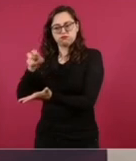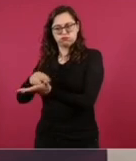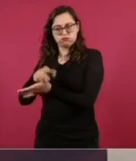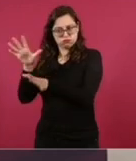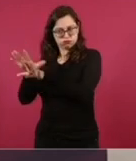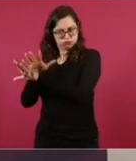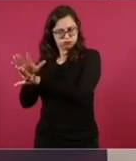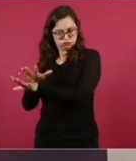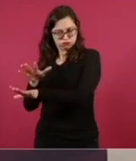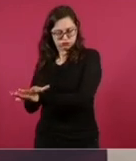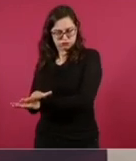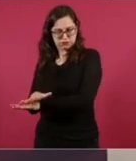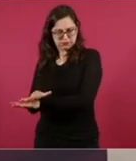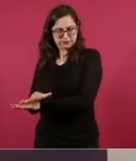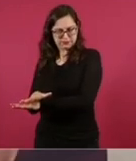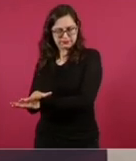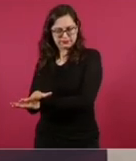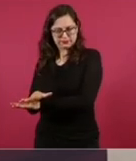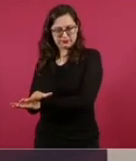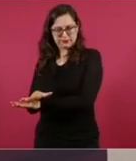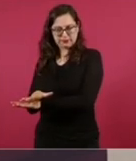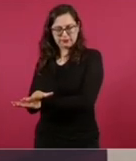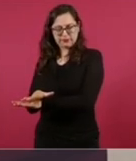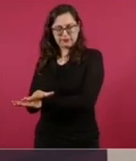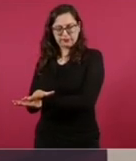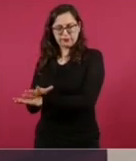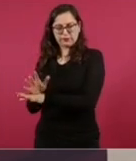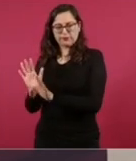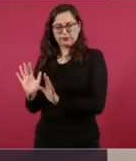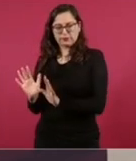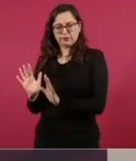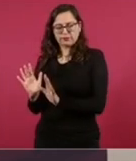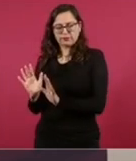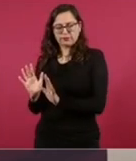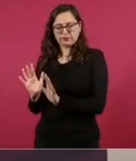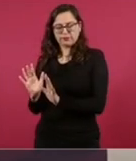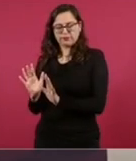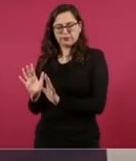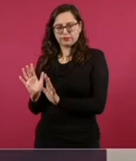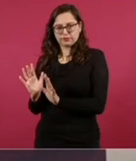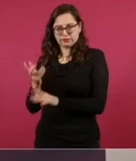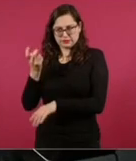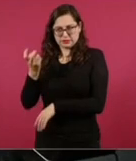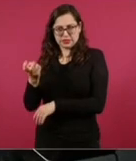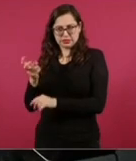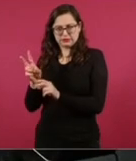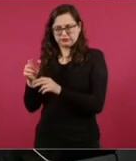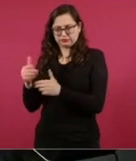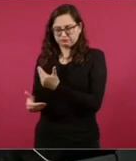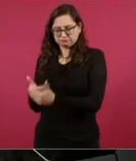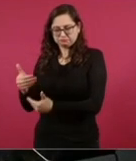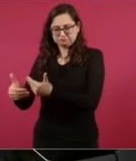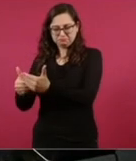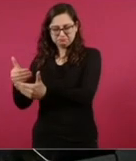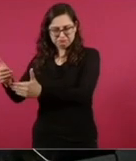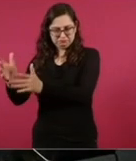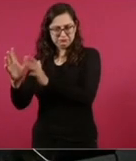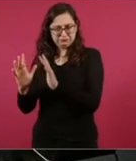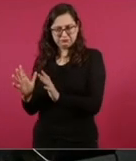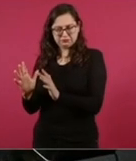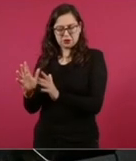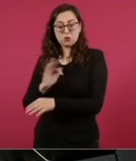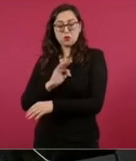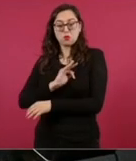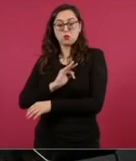Poder Judicial, que es un procedimiento completamente legal,